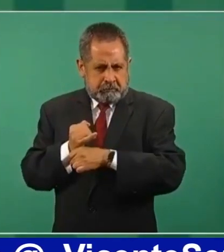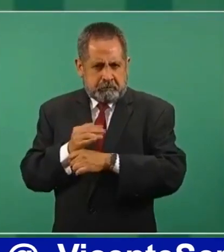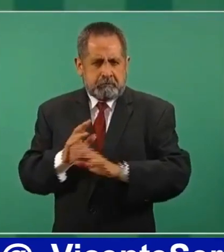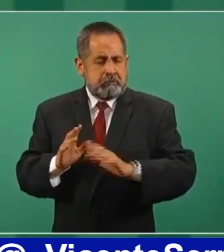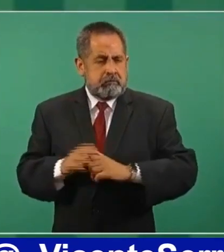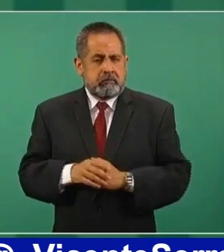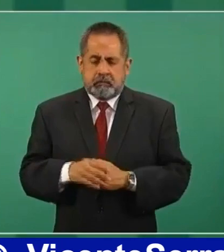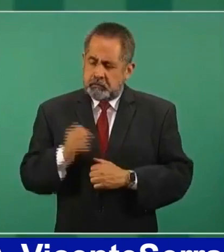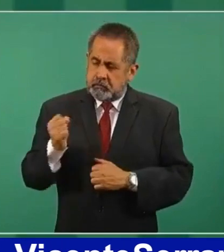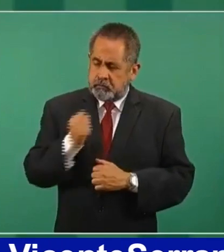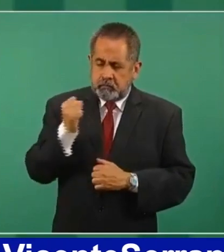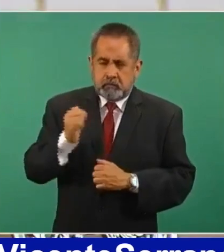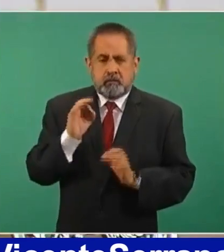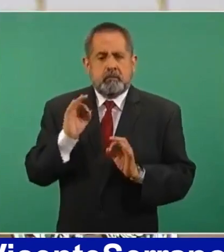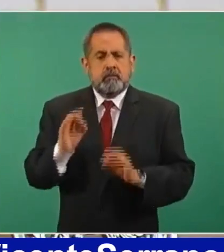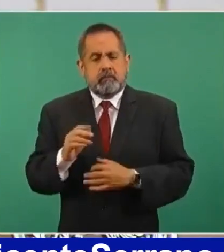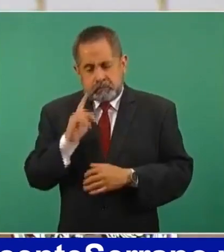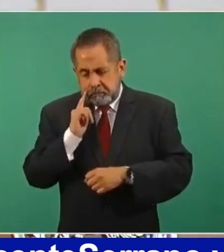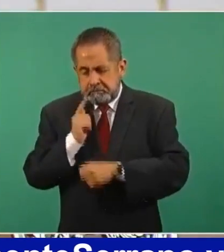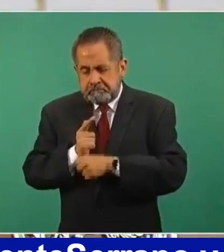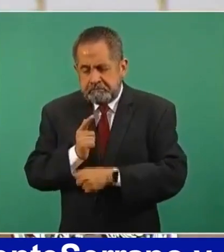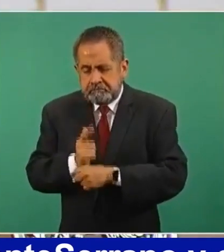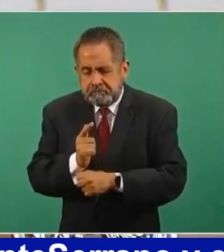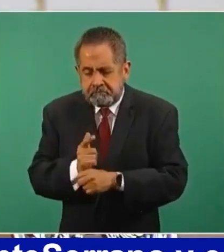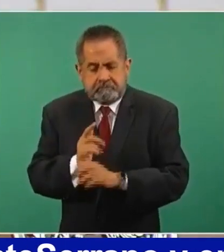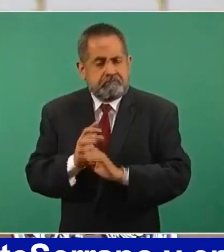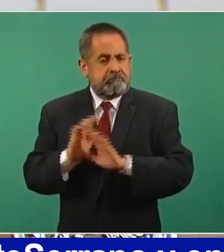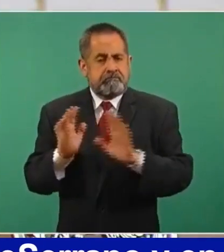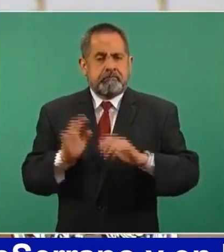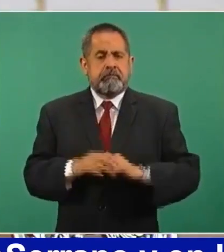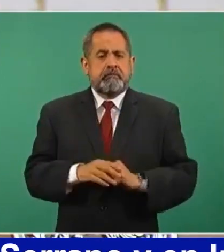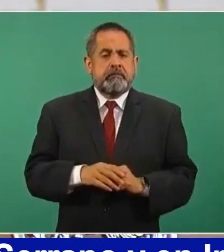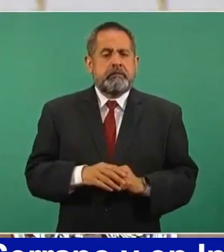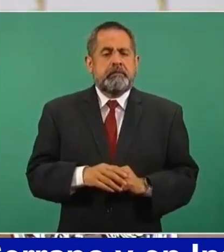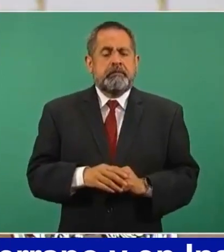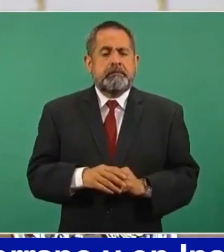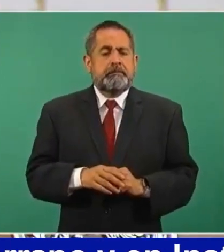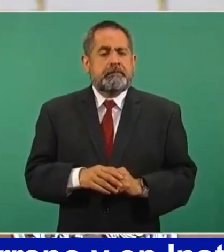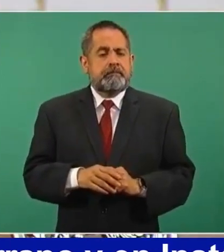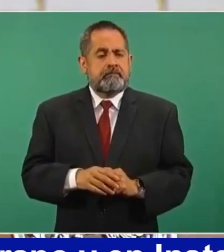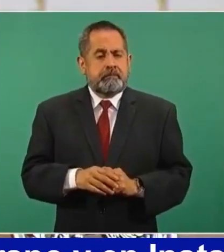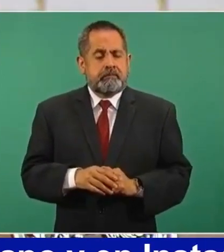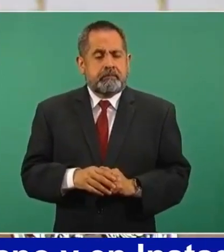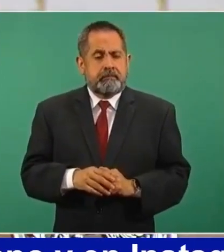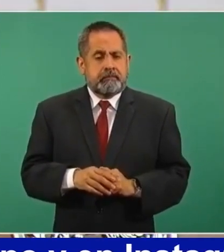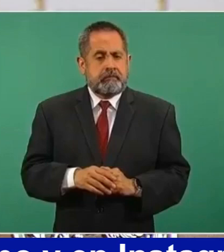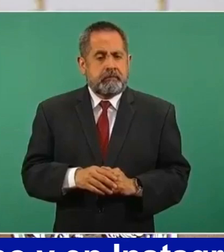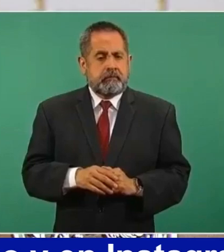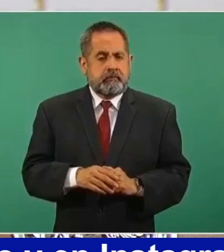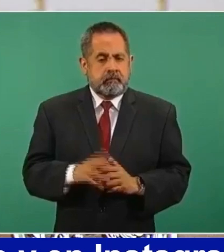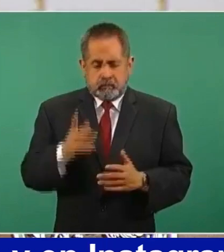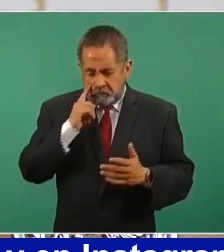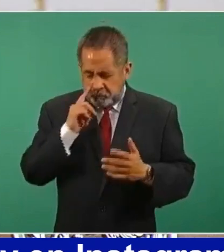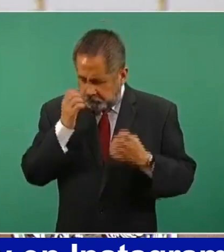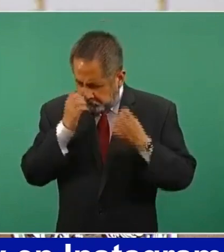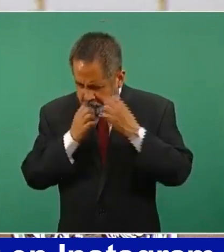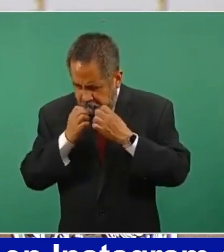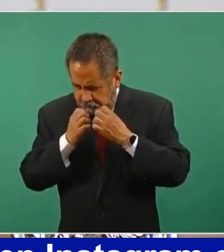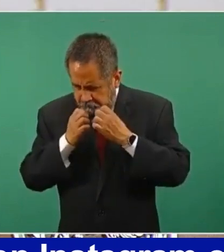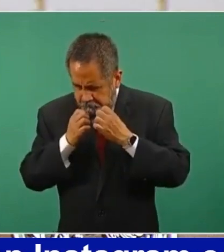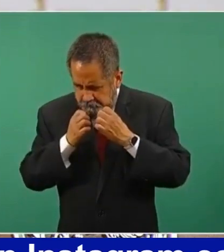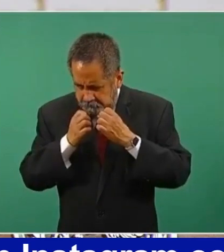afortunadamente se está validando